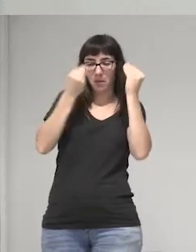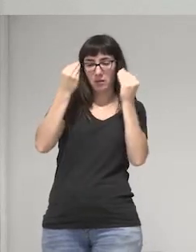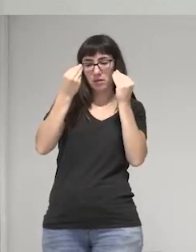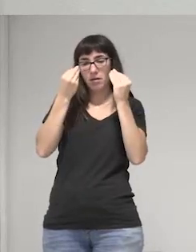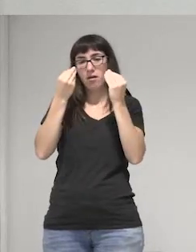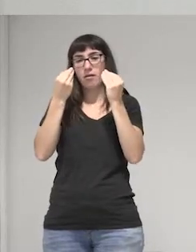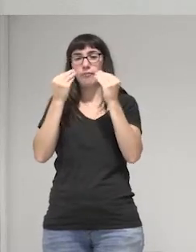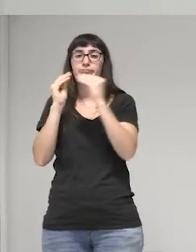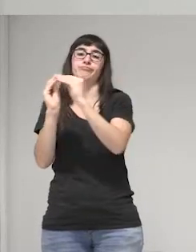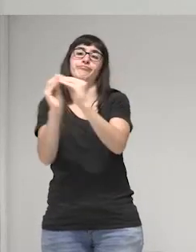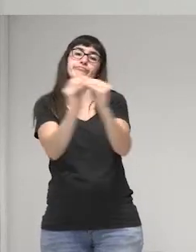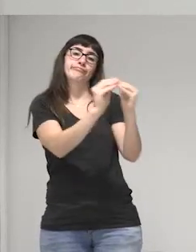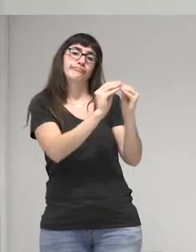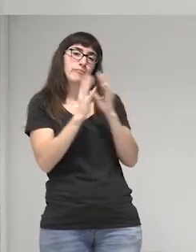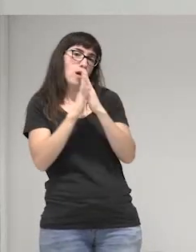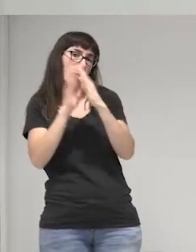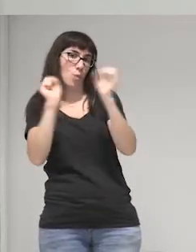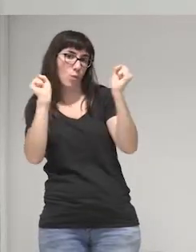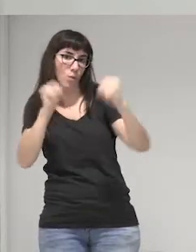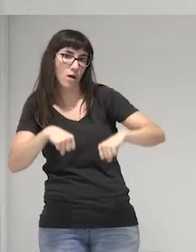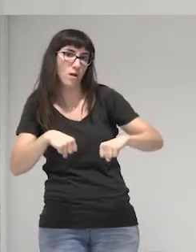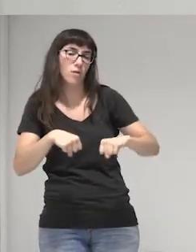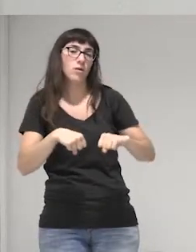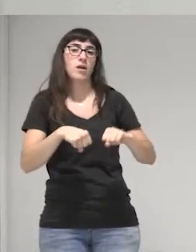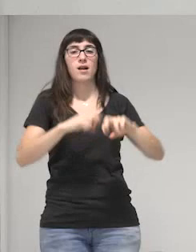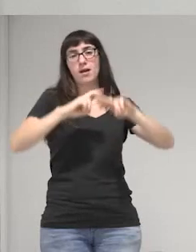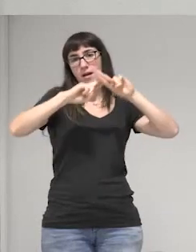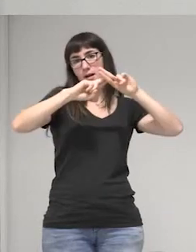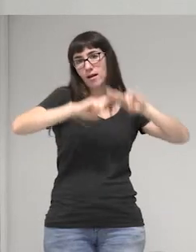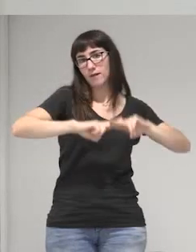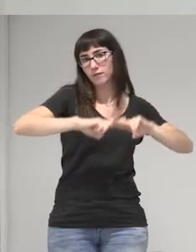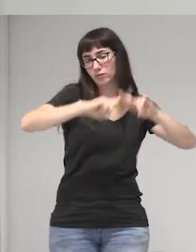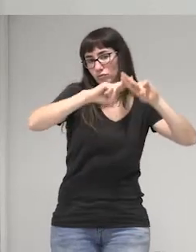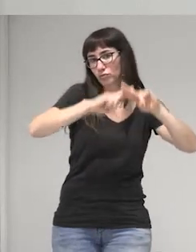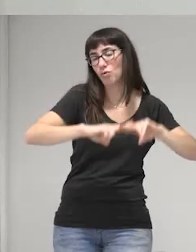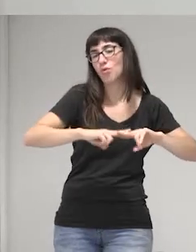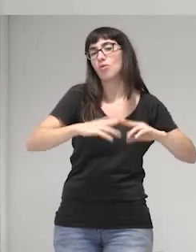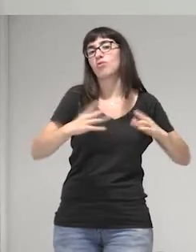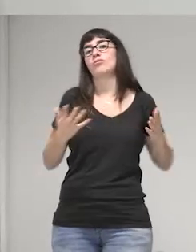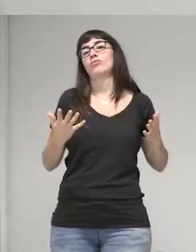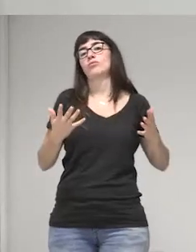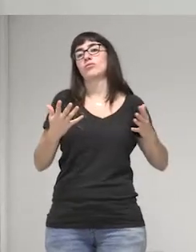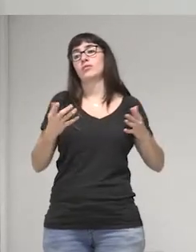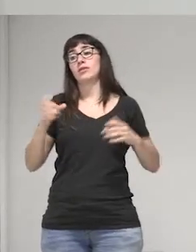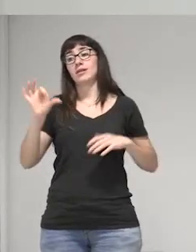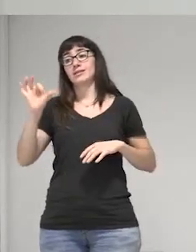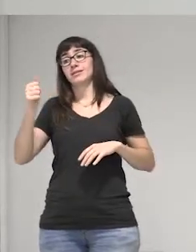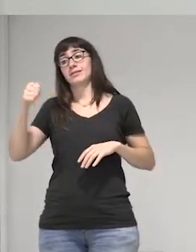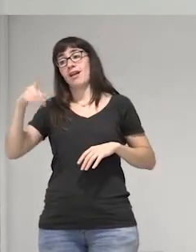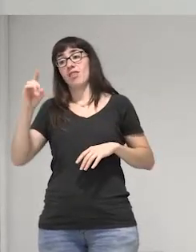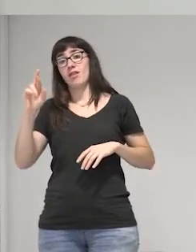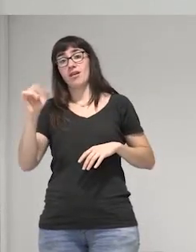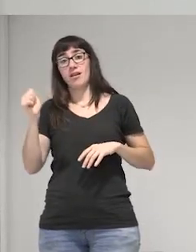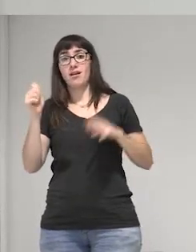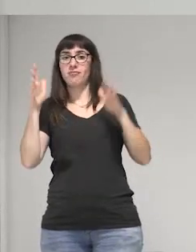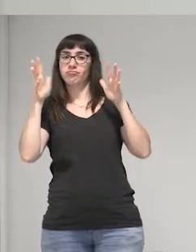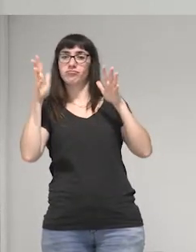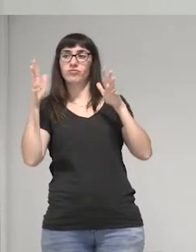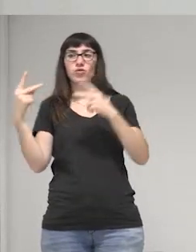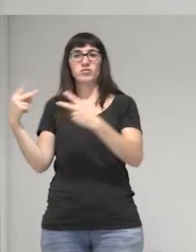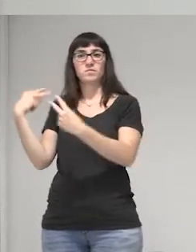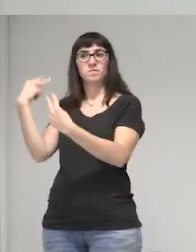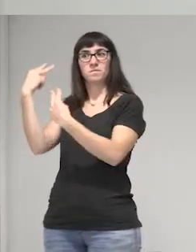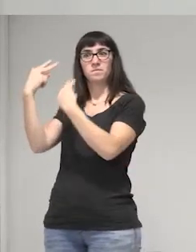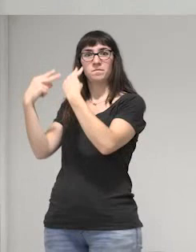hay que revisarla los asesores de Sandra las asesoras de Sandra la miraban